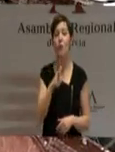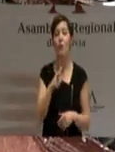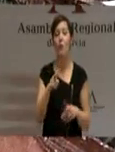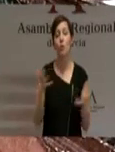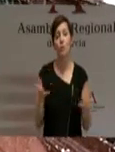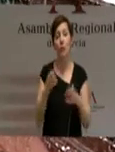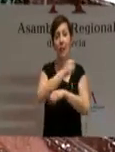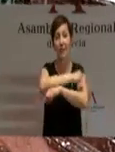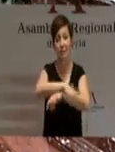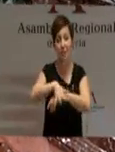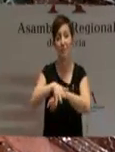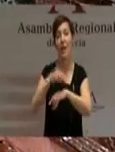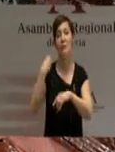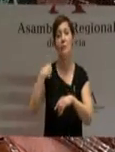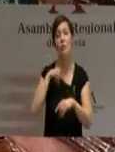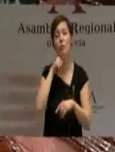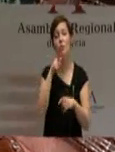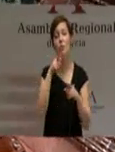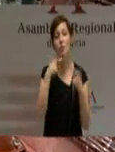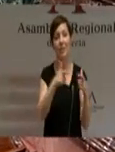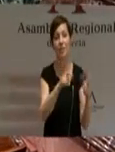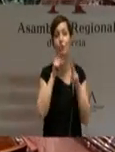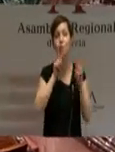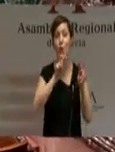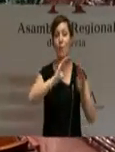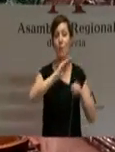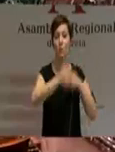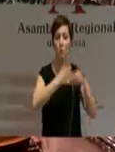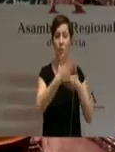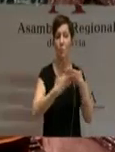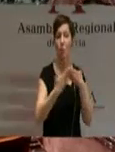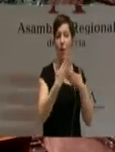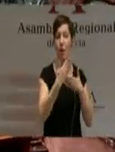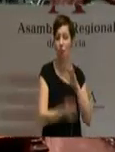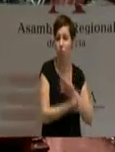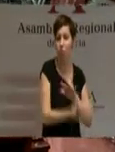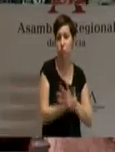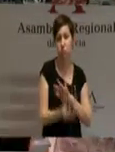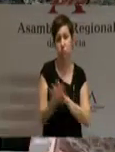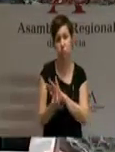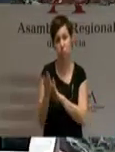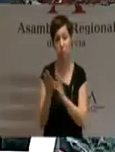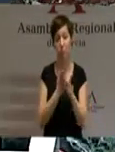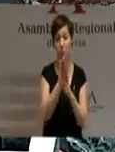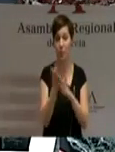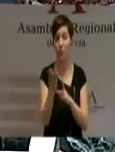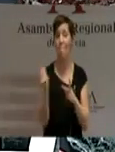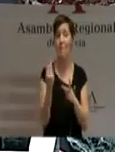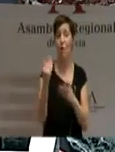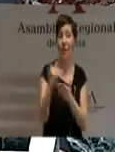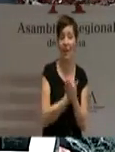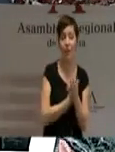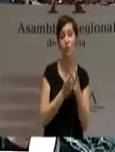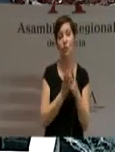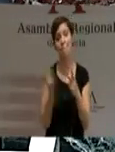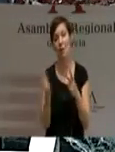hacia sectores emergentes y la reforma de la Administración en la doble vertiente de mejorar ingresos y eficiencia